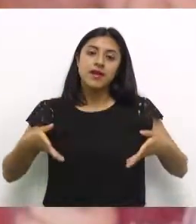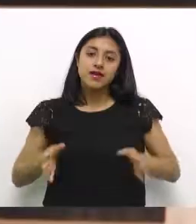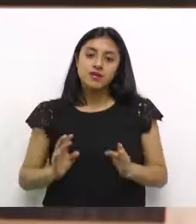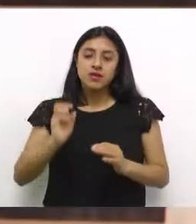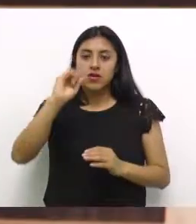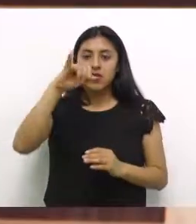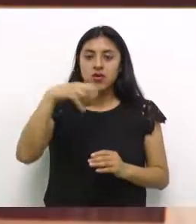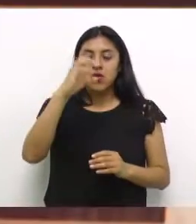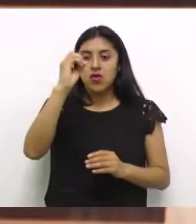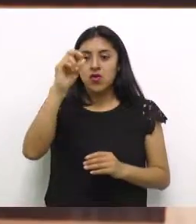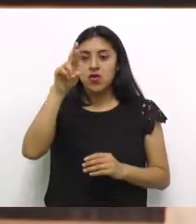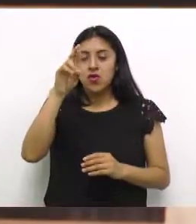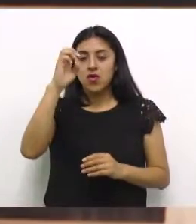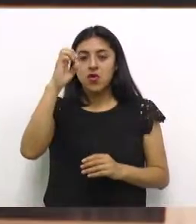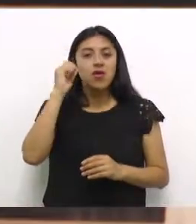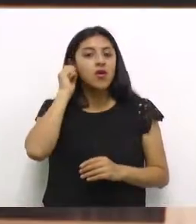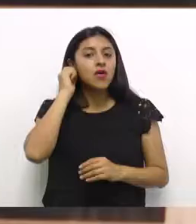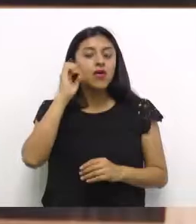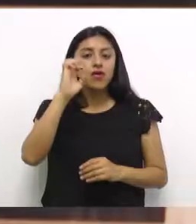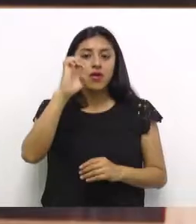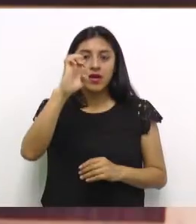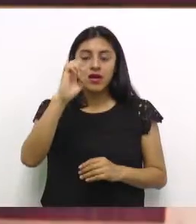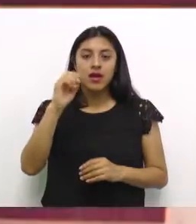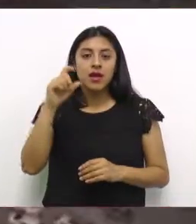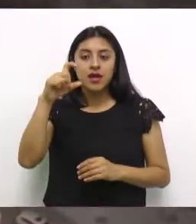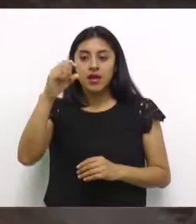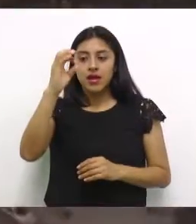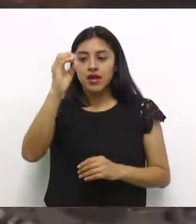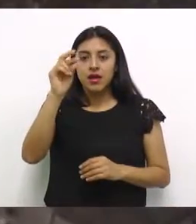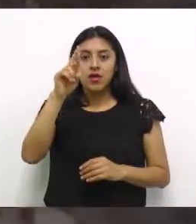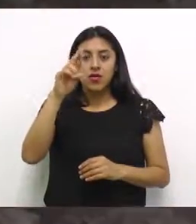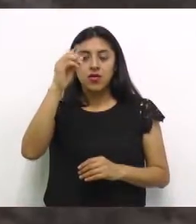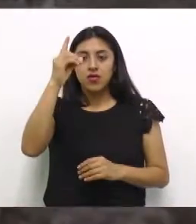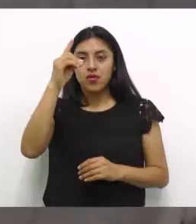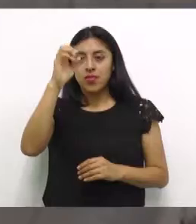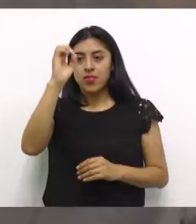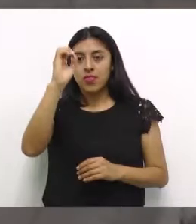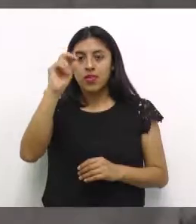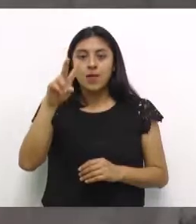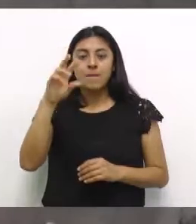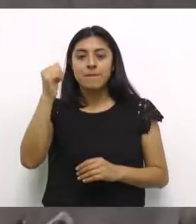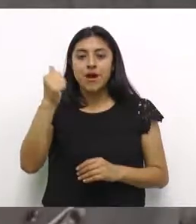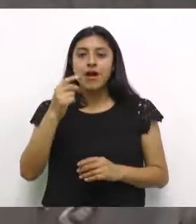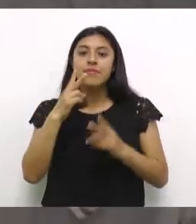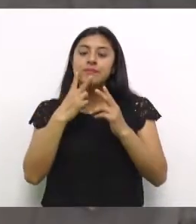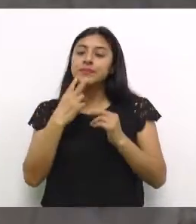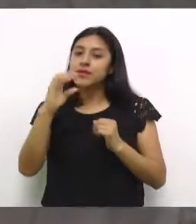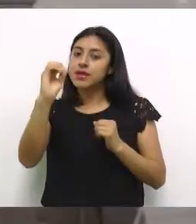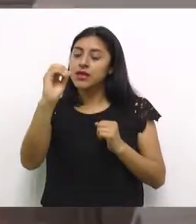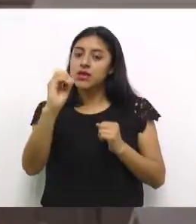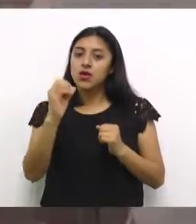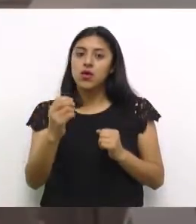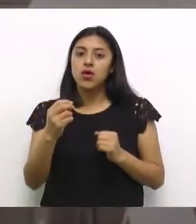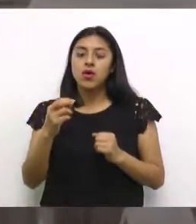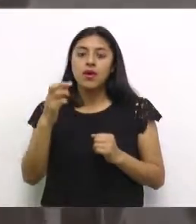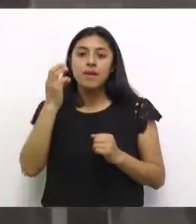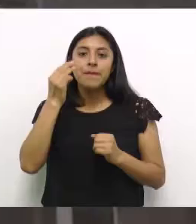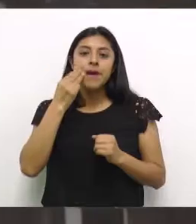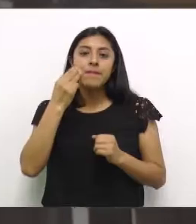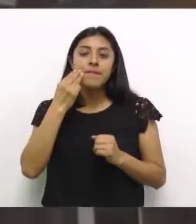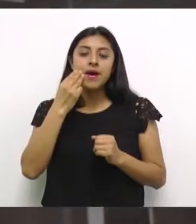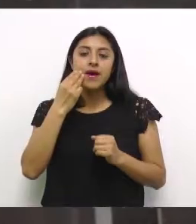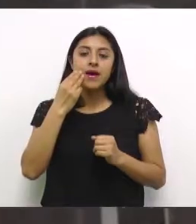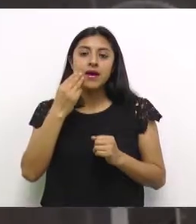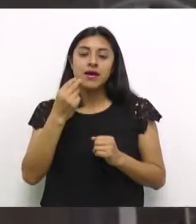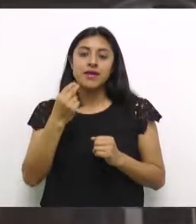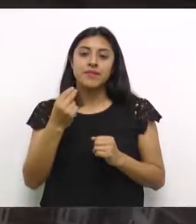español y madre guatemalteca. Realizó sus estudios de primaria y luego salió hacia México, Estados Unidos y Canadá para estudiar